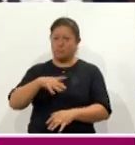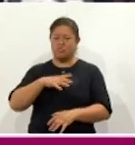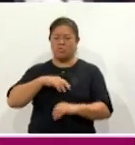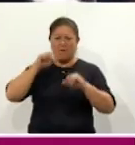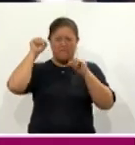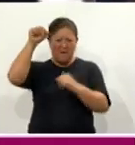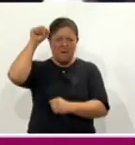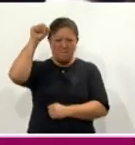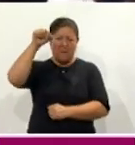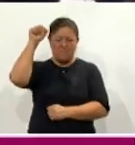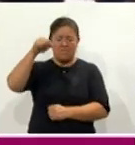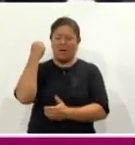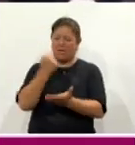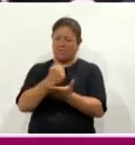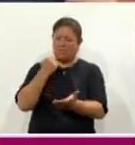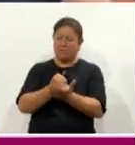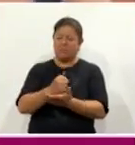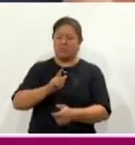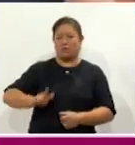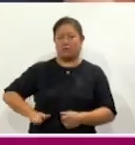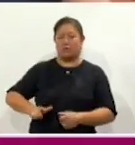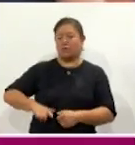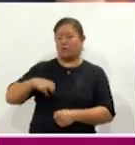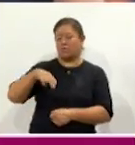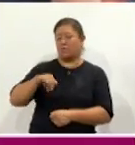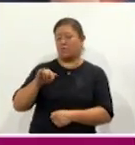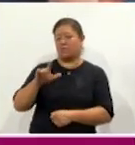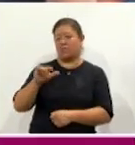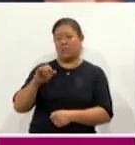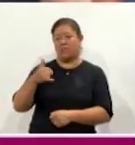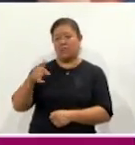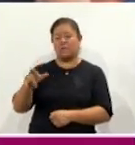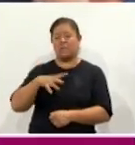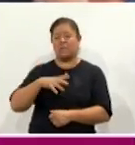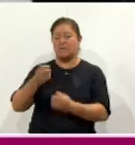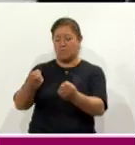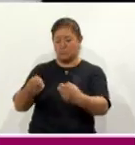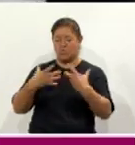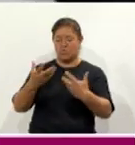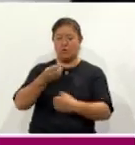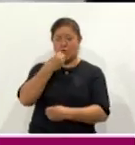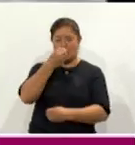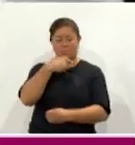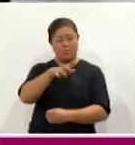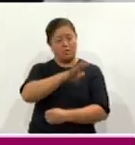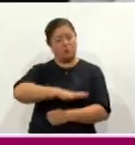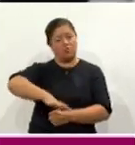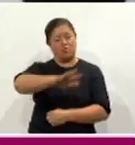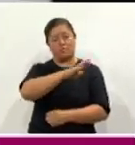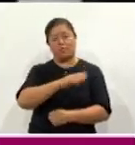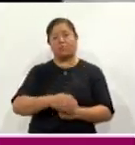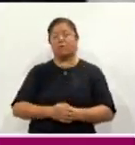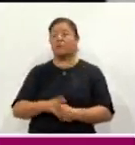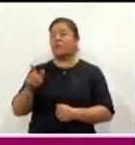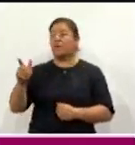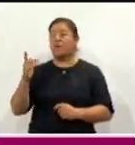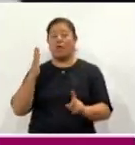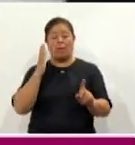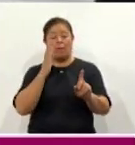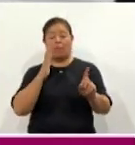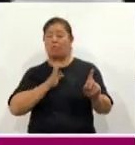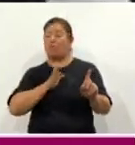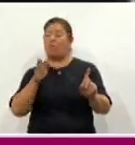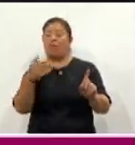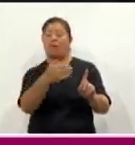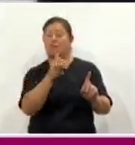exigiendo al gobierno de Javier Milei la entrega inmediata de alimentos a los comedores populares sin intermediarios y el cese de la